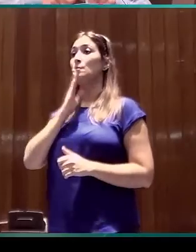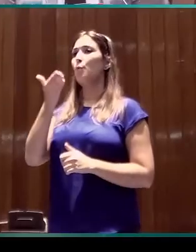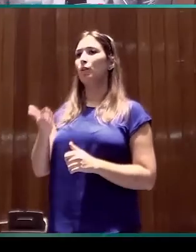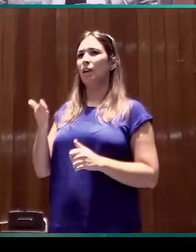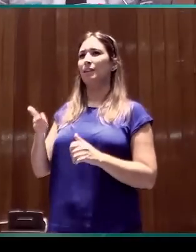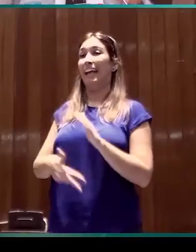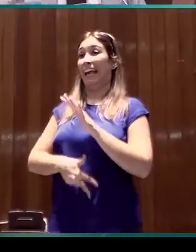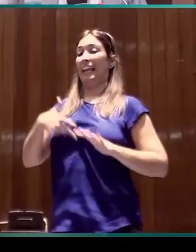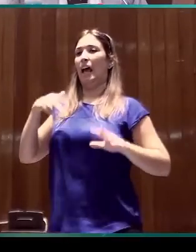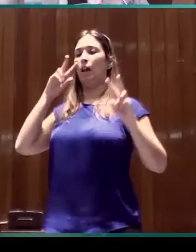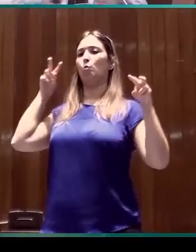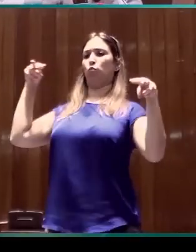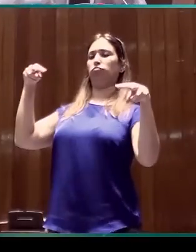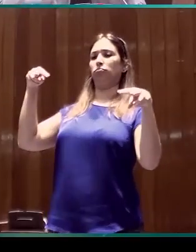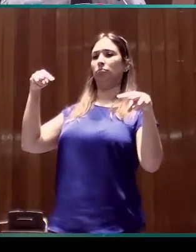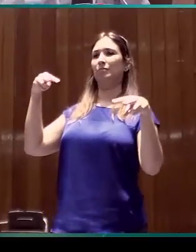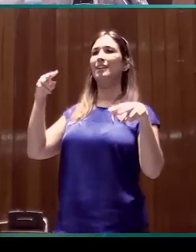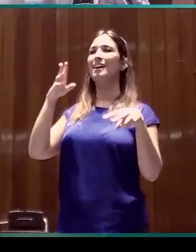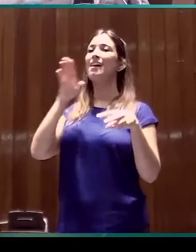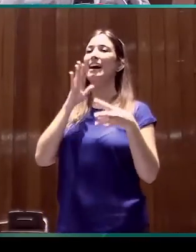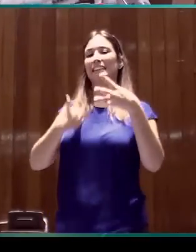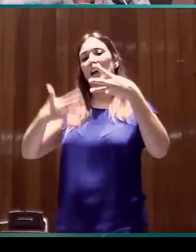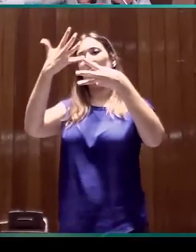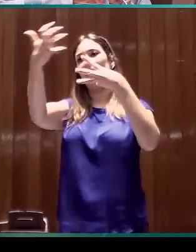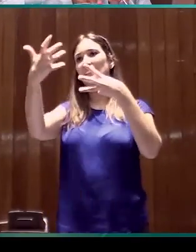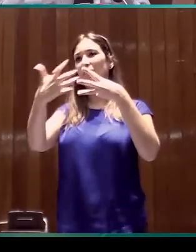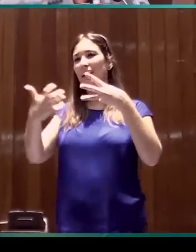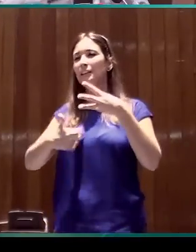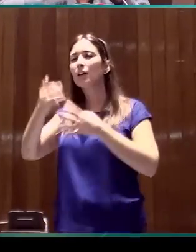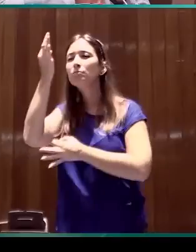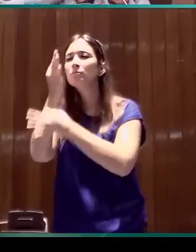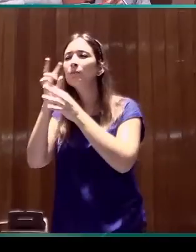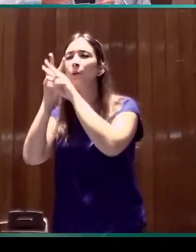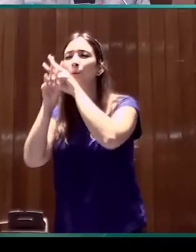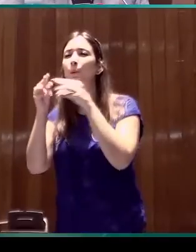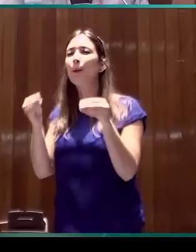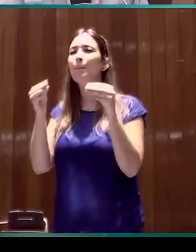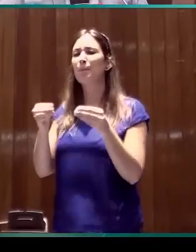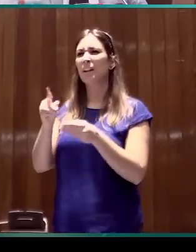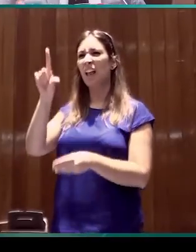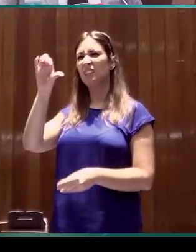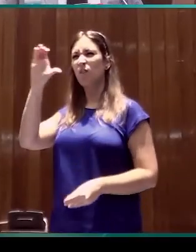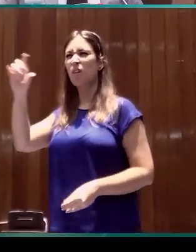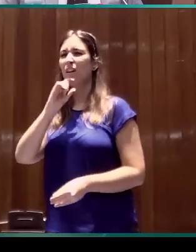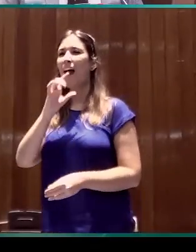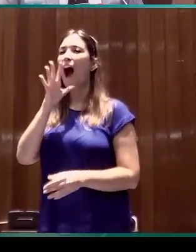un poco más de pájaro, después de haber utilizado nuestro microscopio para entender cómo funciona la lengua signos catalana,